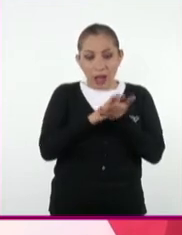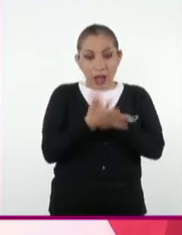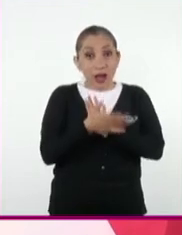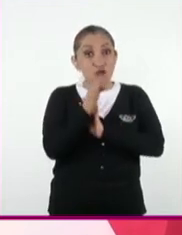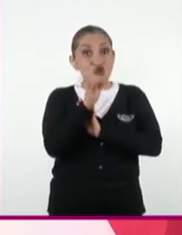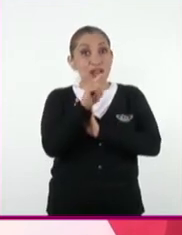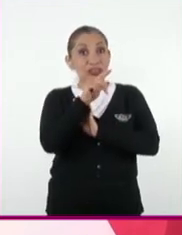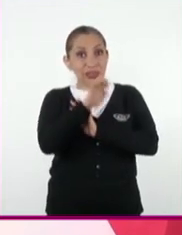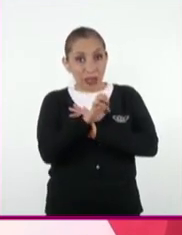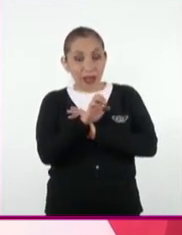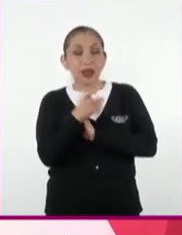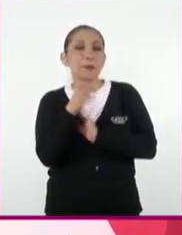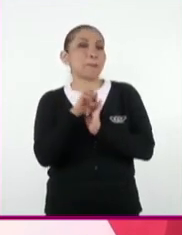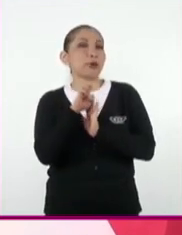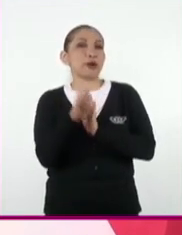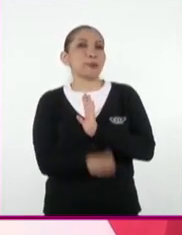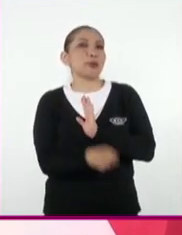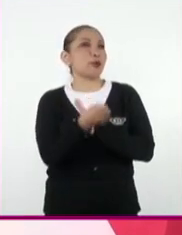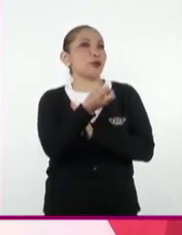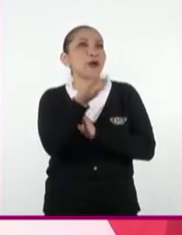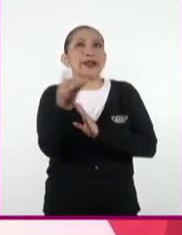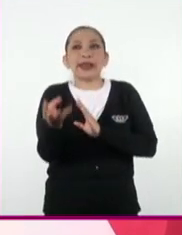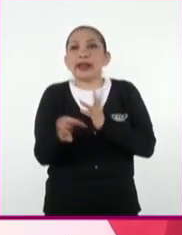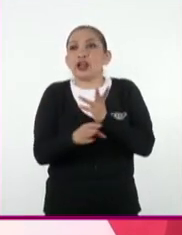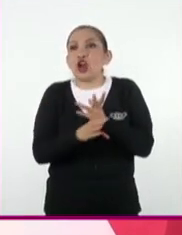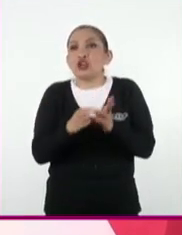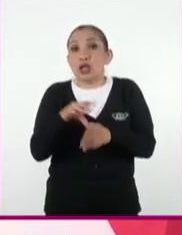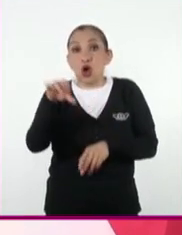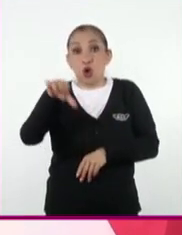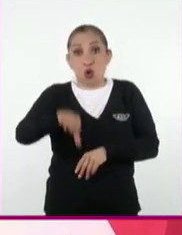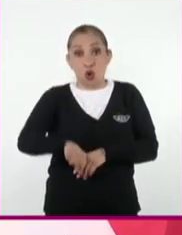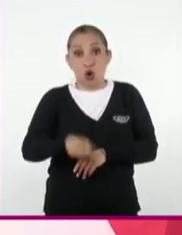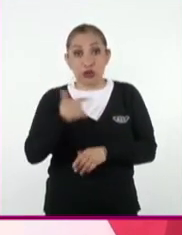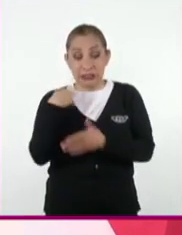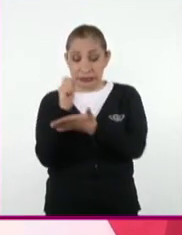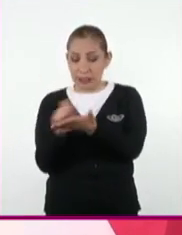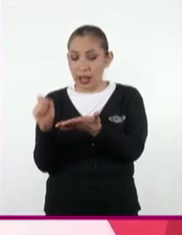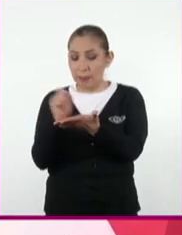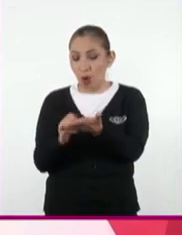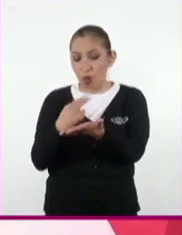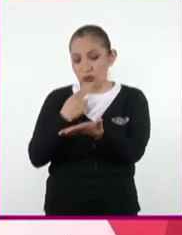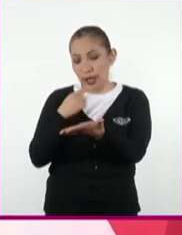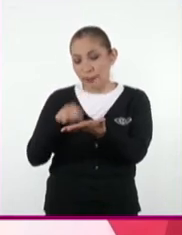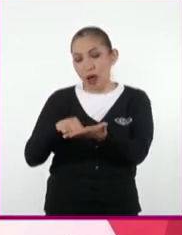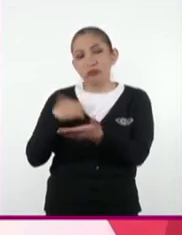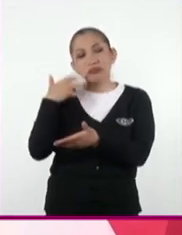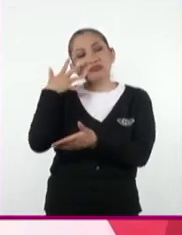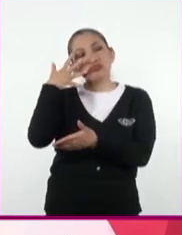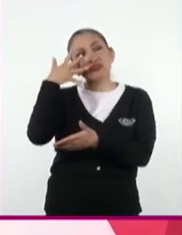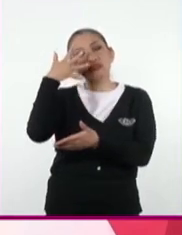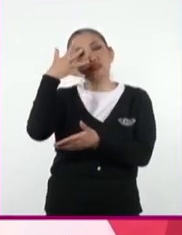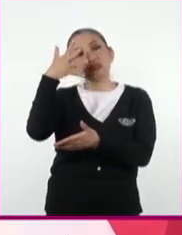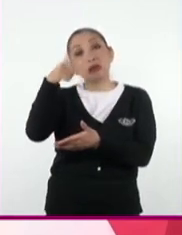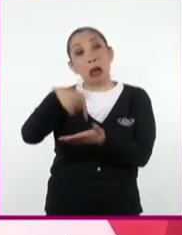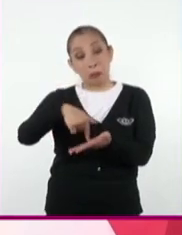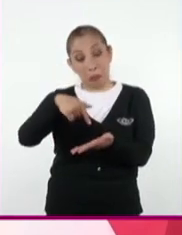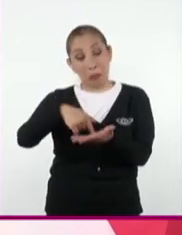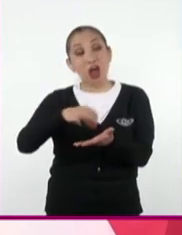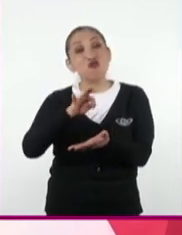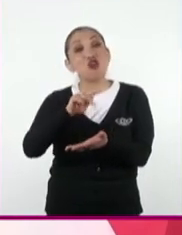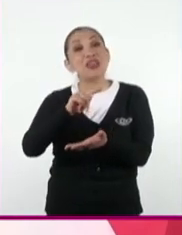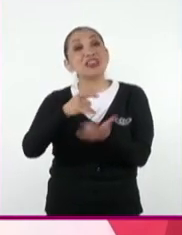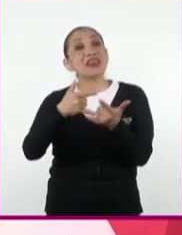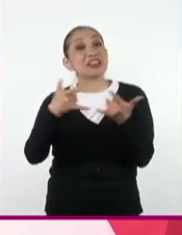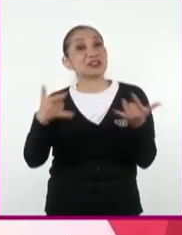en tal. Así, por ejemplo, cualquier cosa que hoy en día escribamos o utilicemos será el día de mañana una